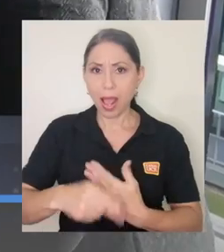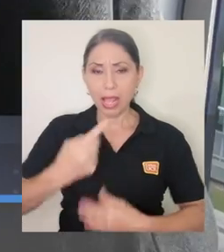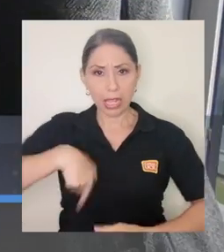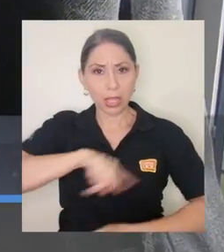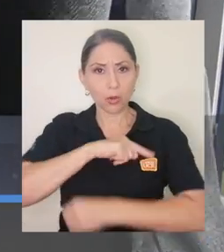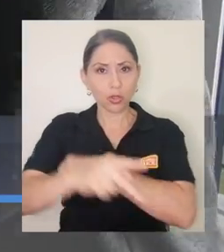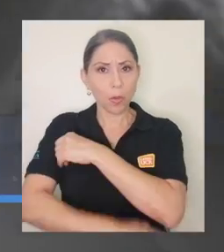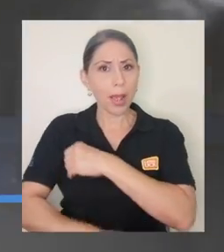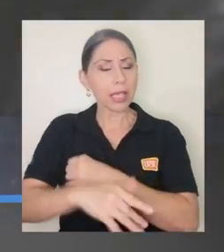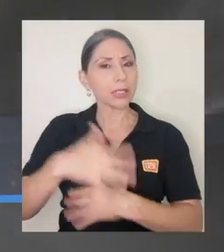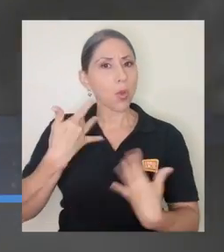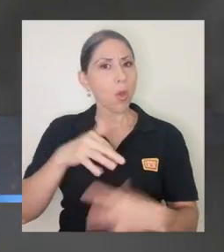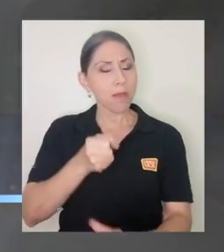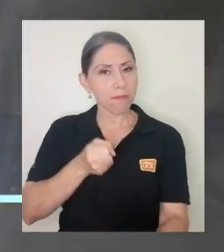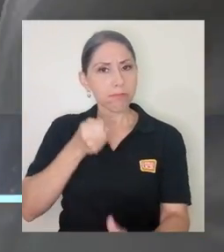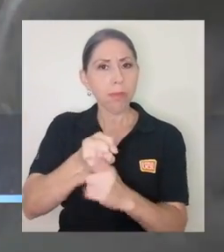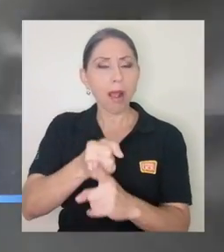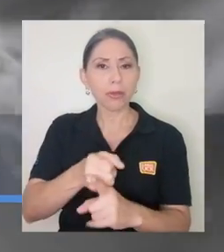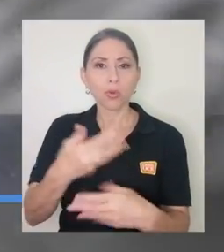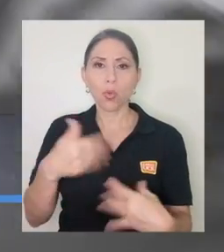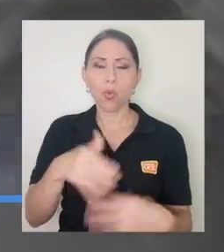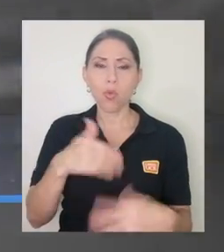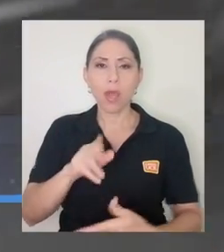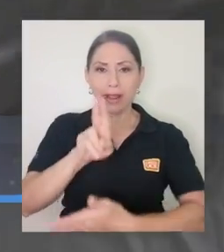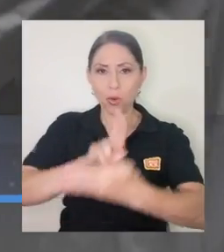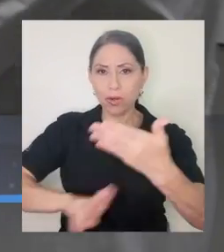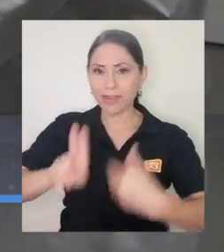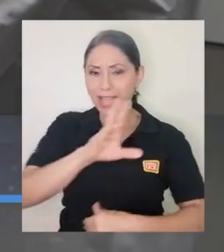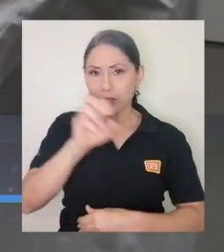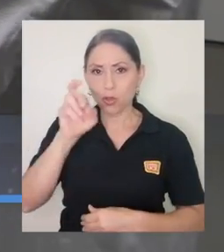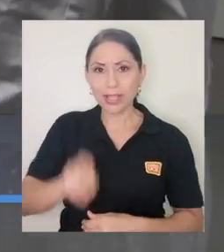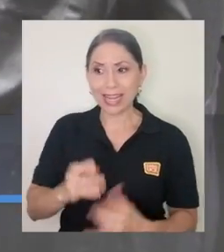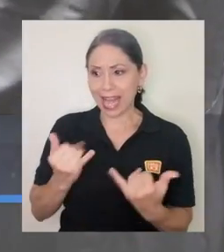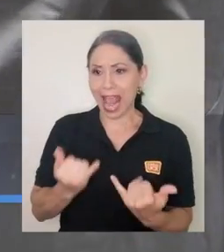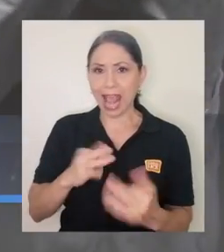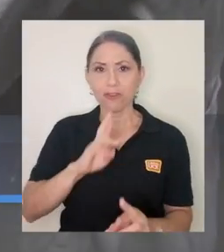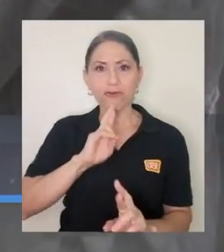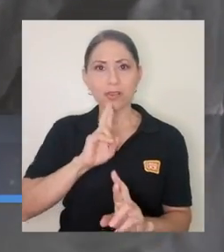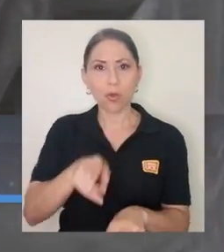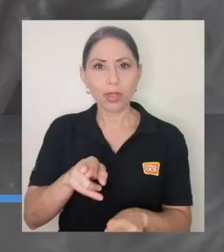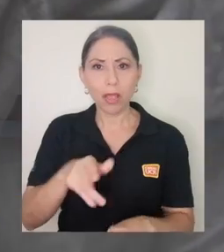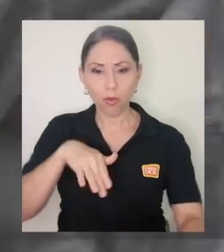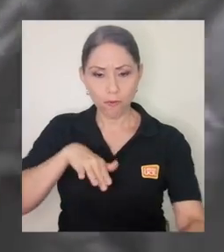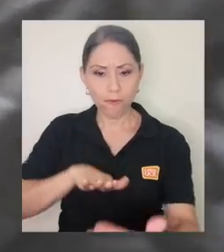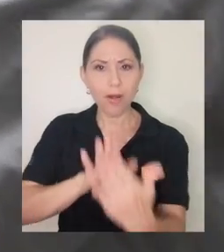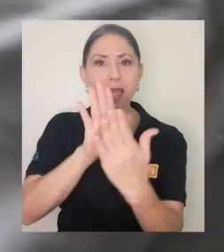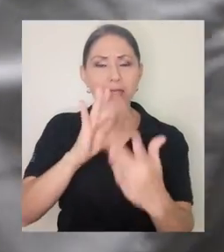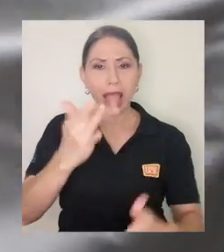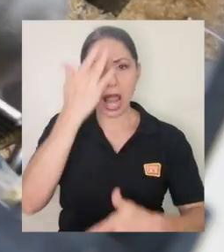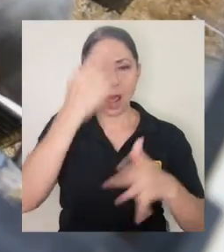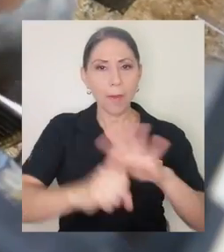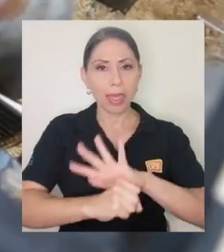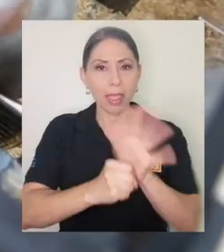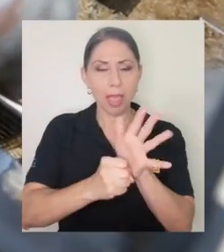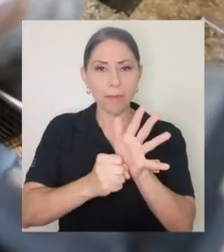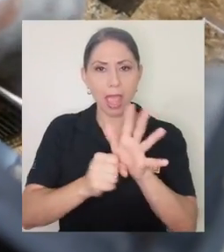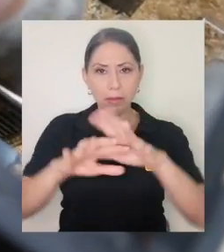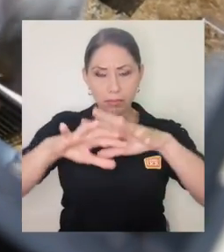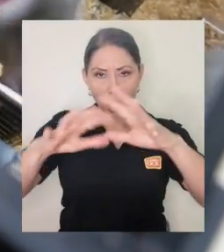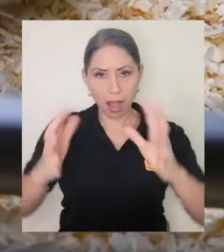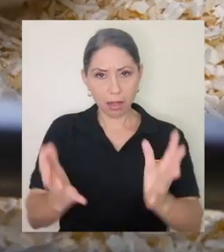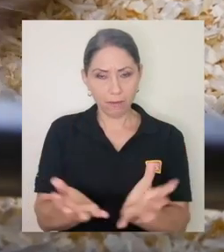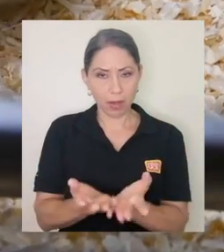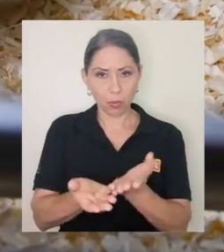país, justamente con la respuesta que ha tenido la Universidad de Costa Rica ante esta pandemia que estamos viviendo ahorita a nivel mundial,